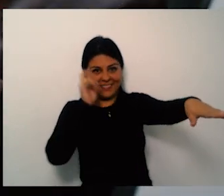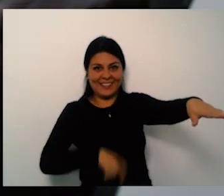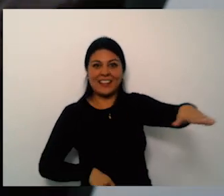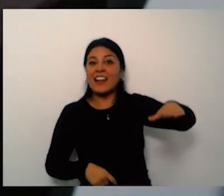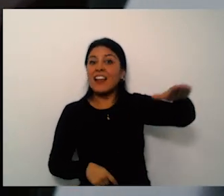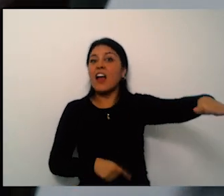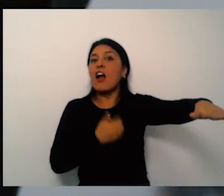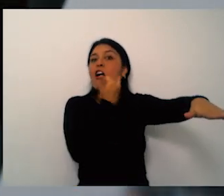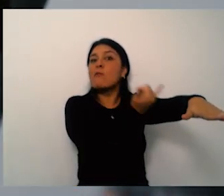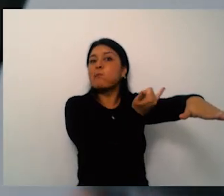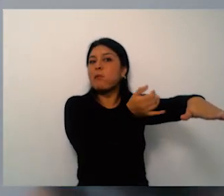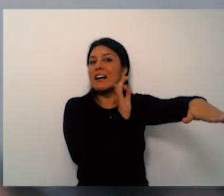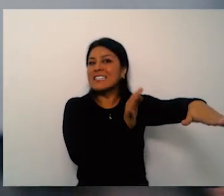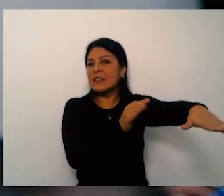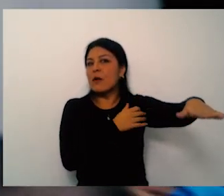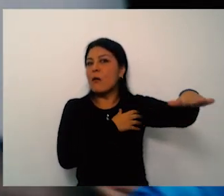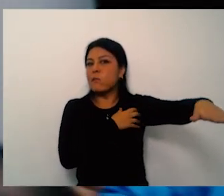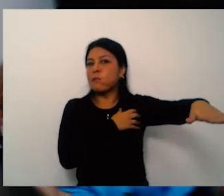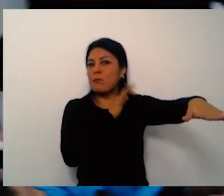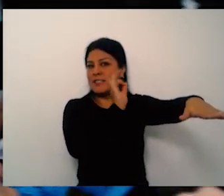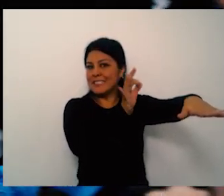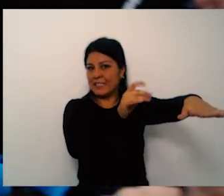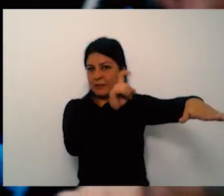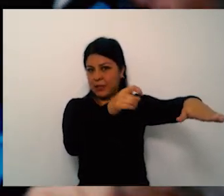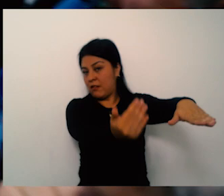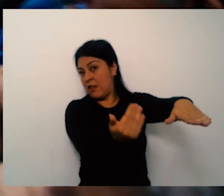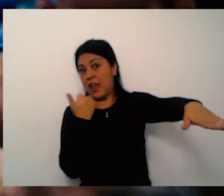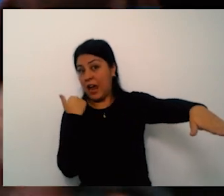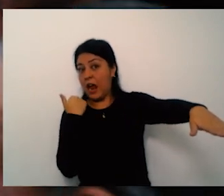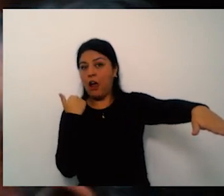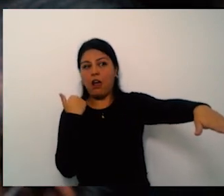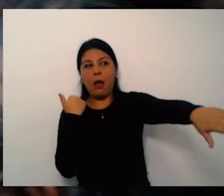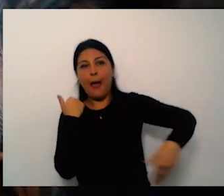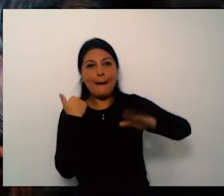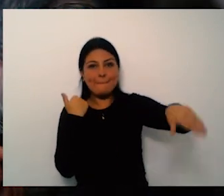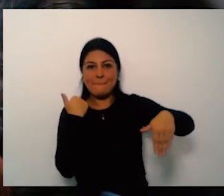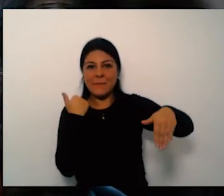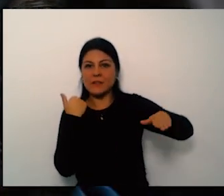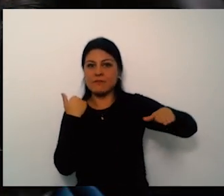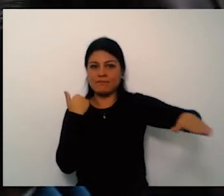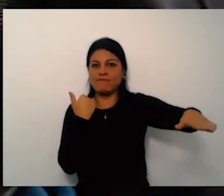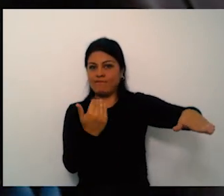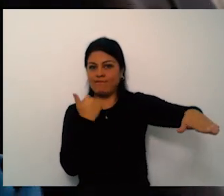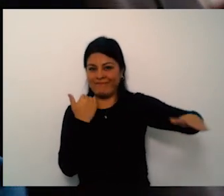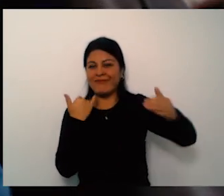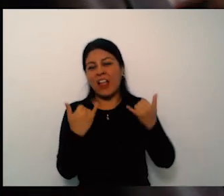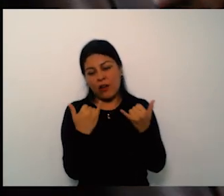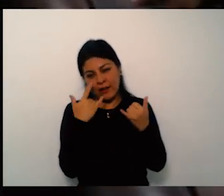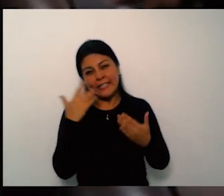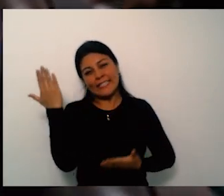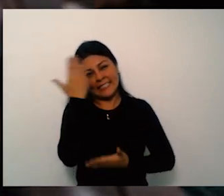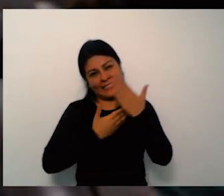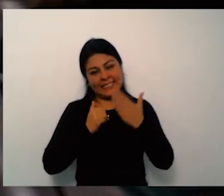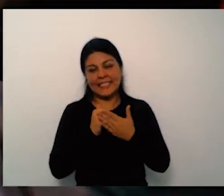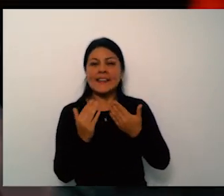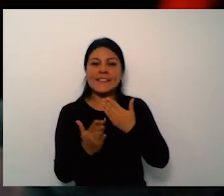estrategias para la y nuevos especialistas para la población que lo necesita nosotros queremos